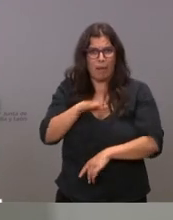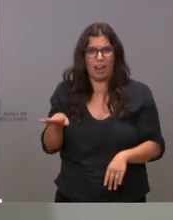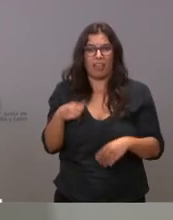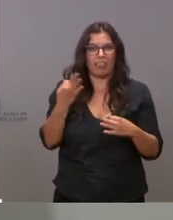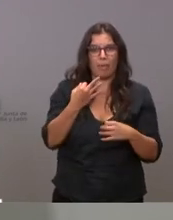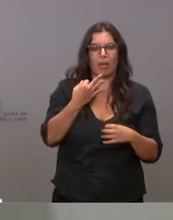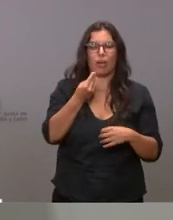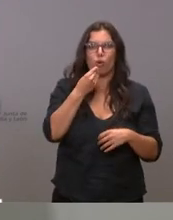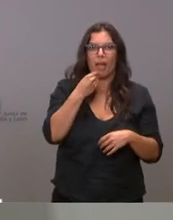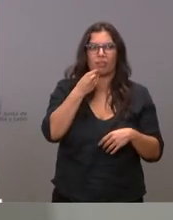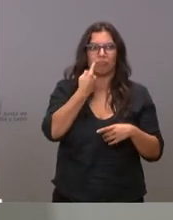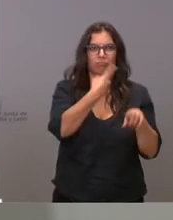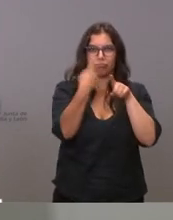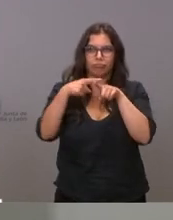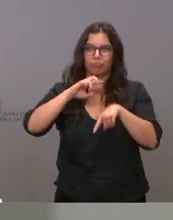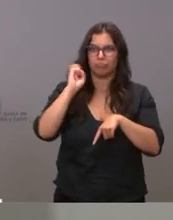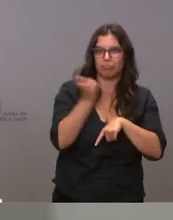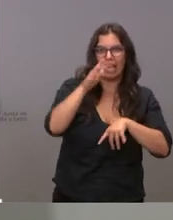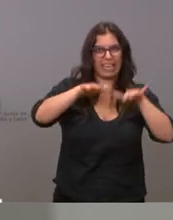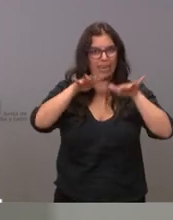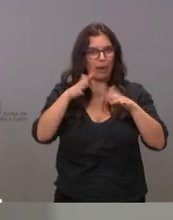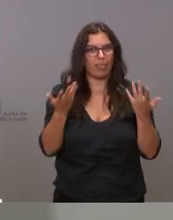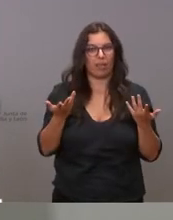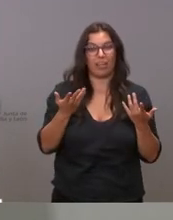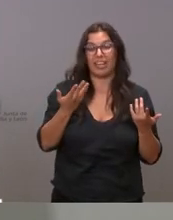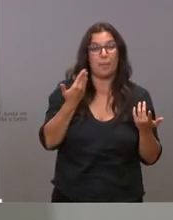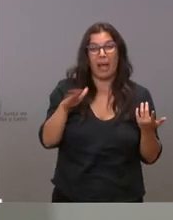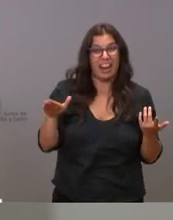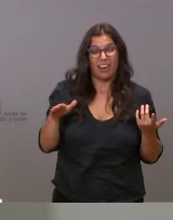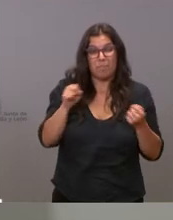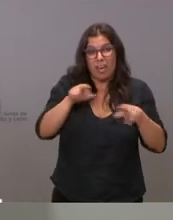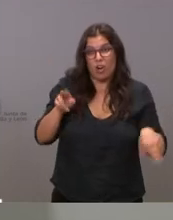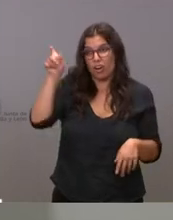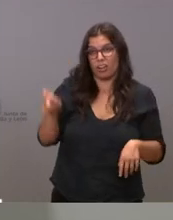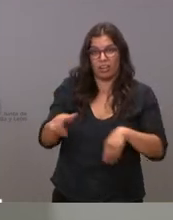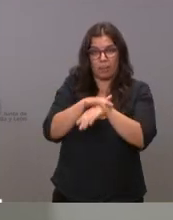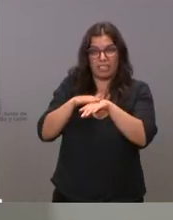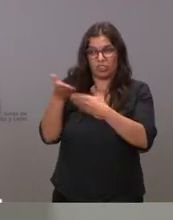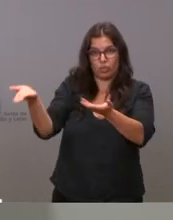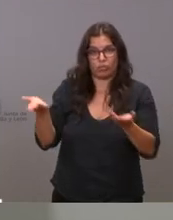y sobre todo lo que es malo malo es tener un ministro tan ocurrente